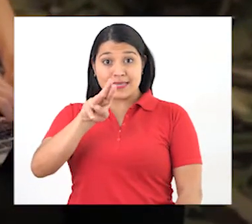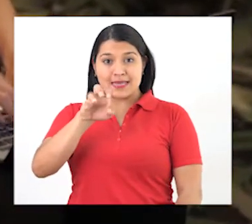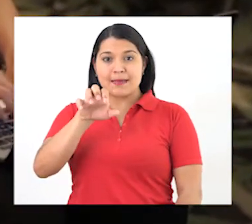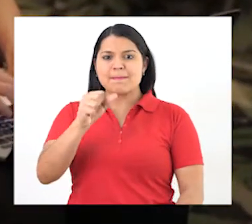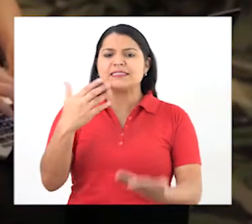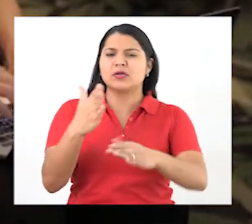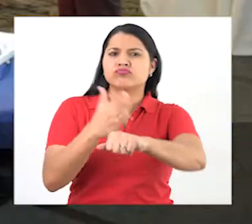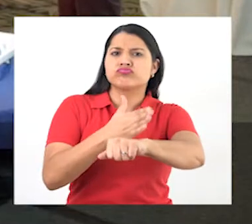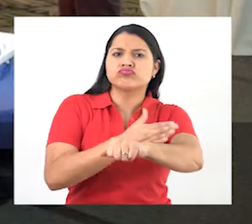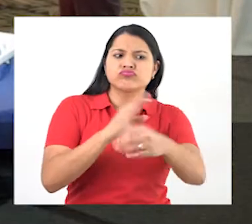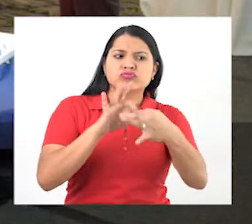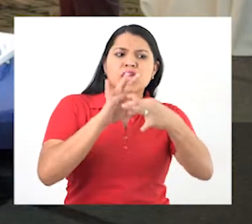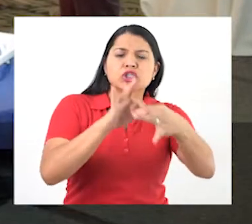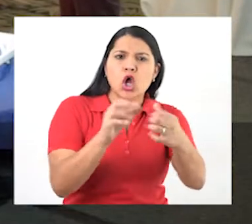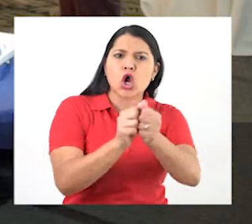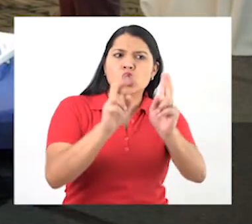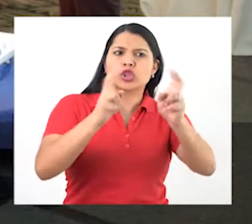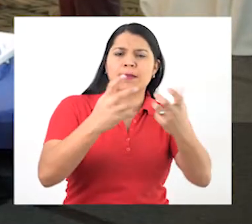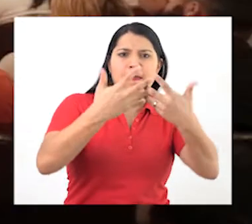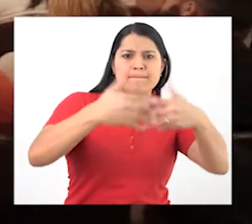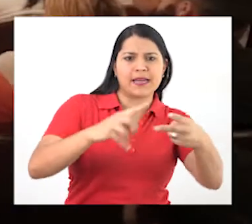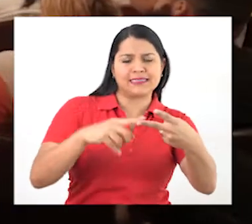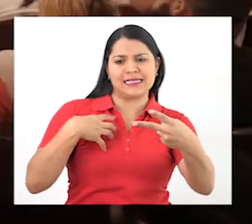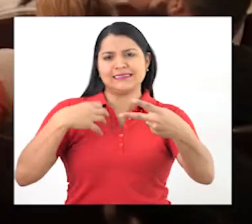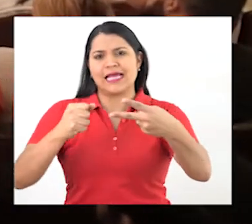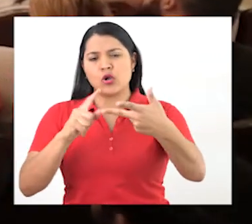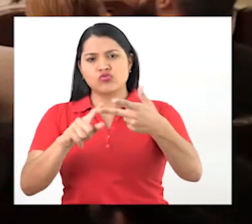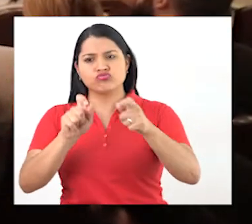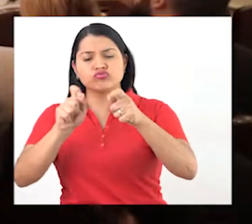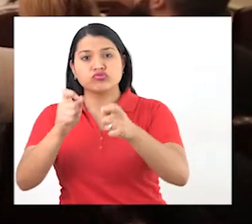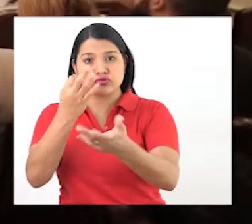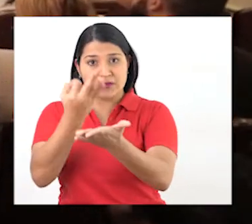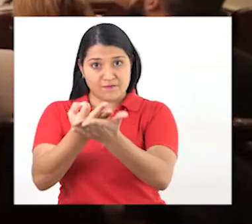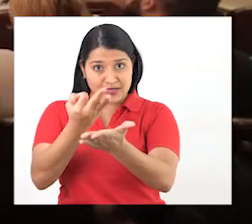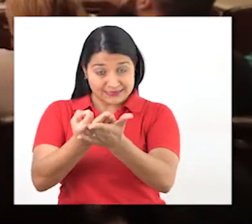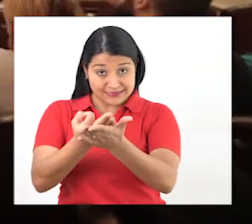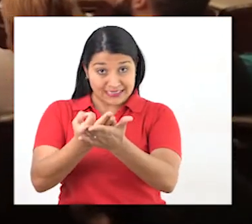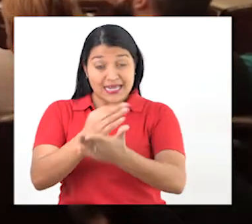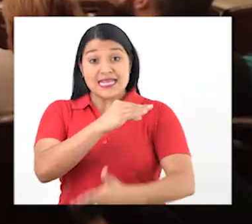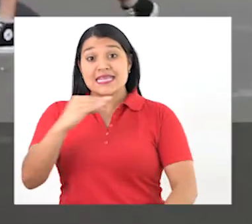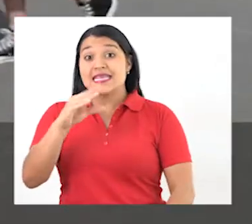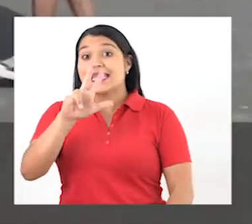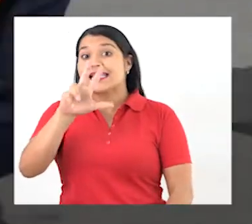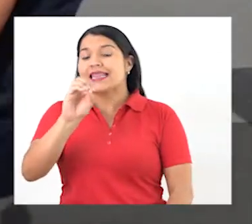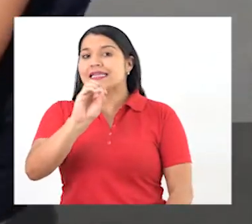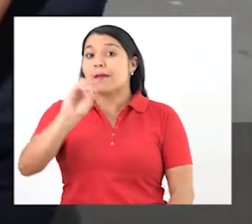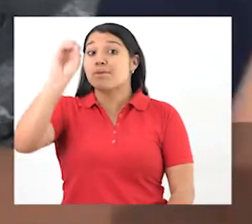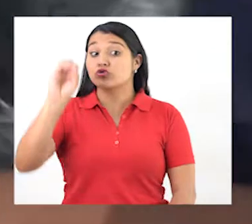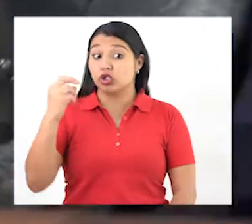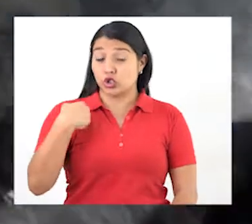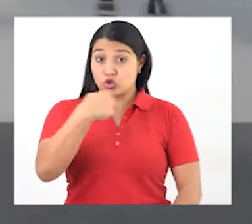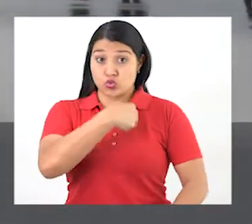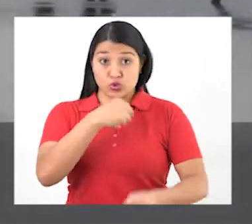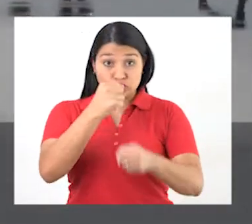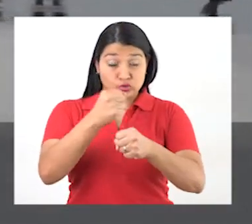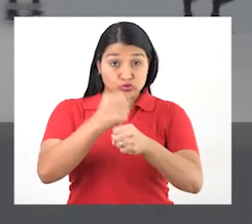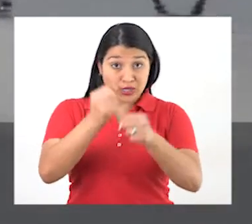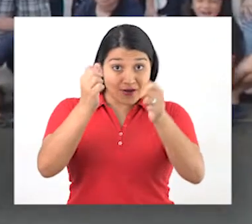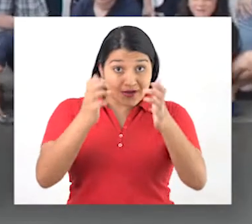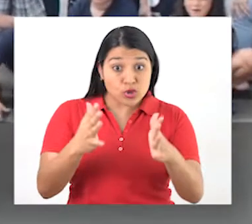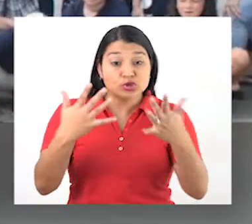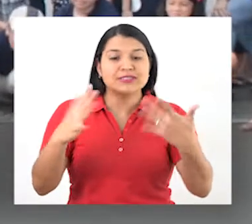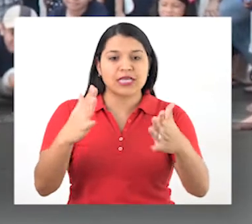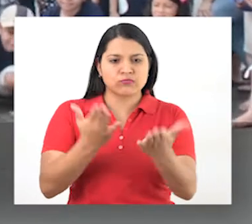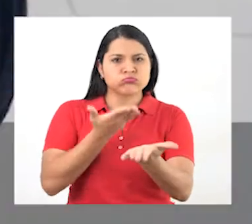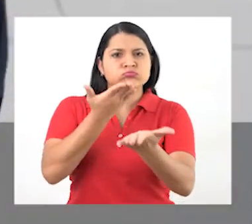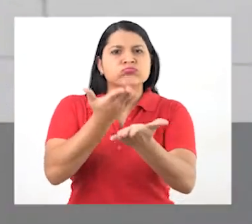fortalecidas en temas empresariales y de salud y educación financiera. El 30% de nuestros colaboradores